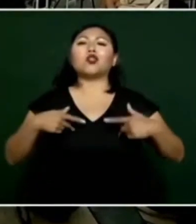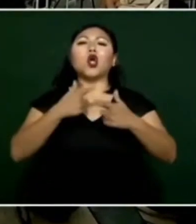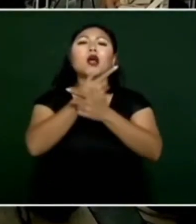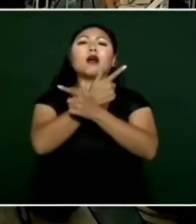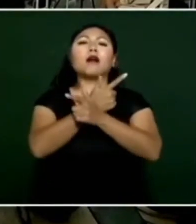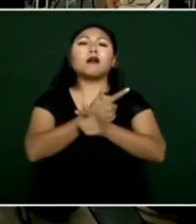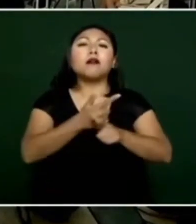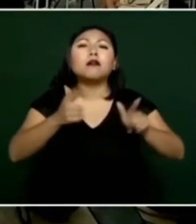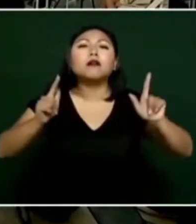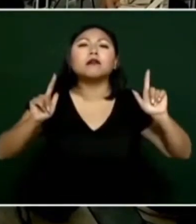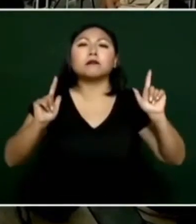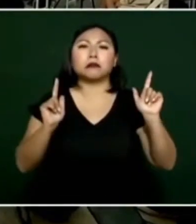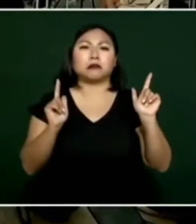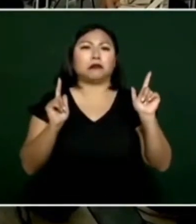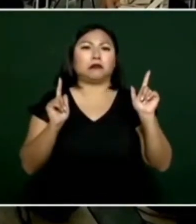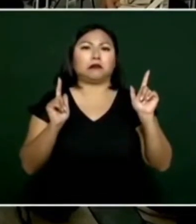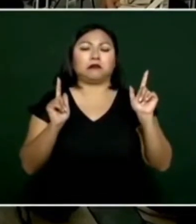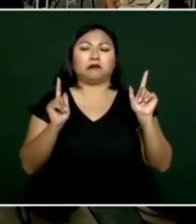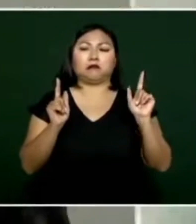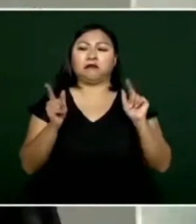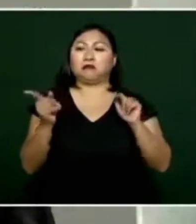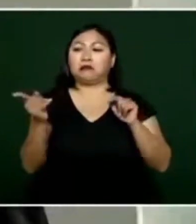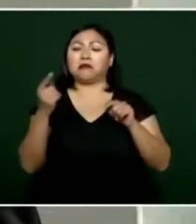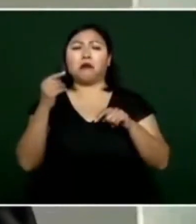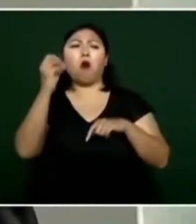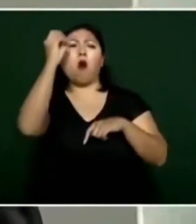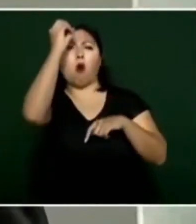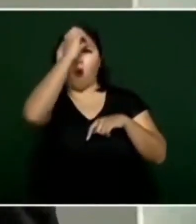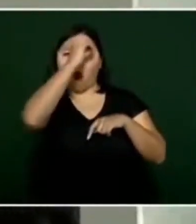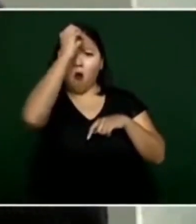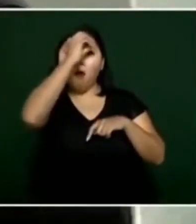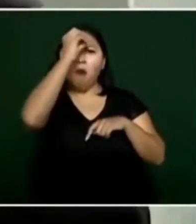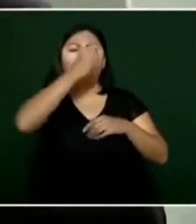pues es el pueblo que va a decidir